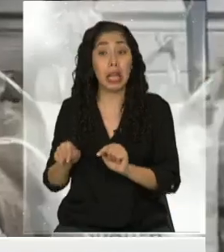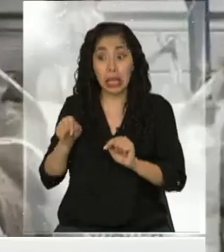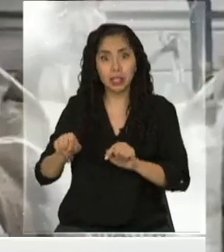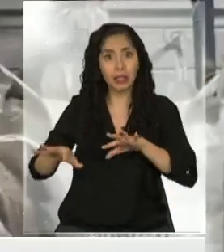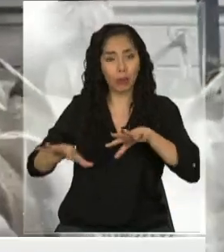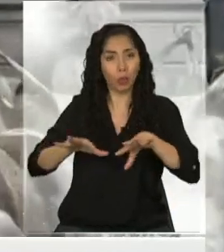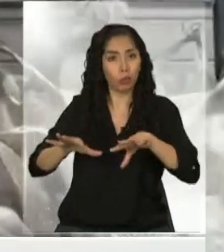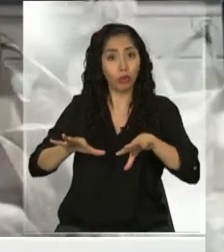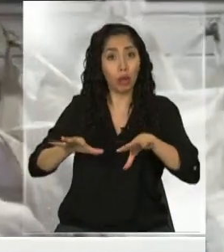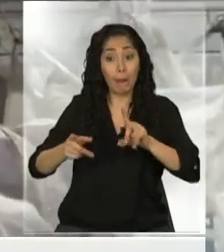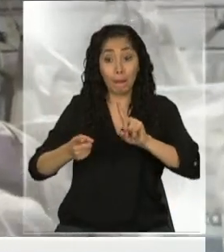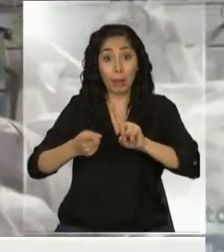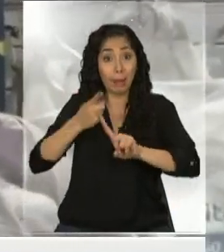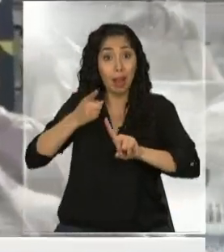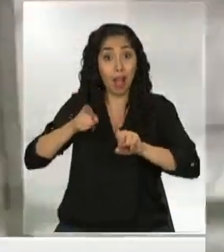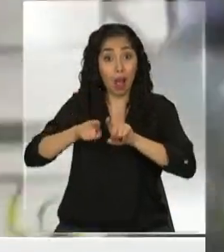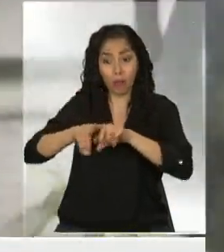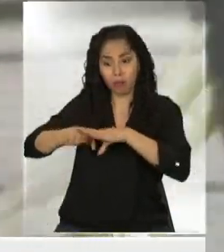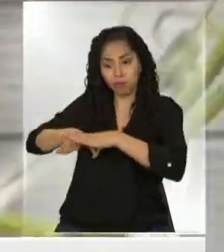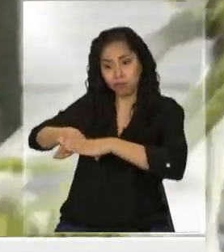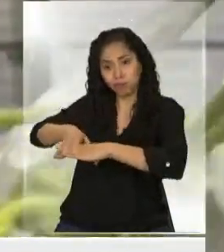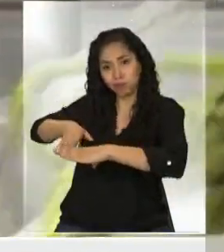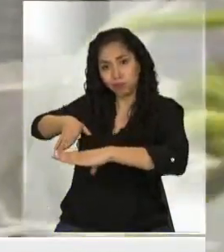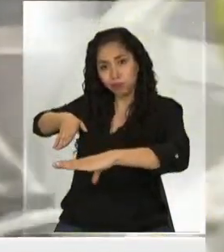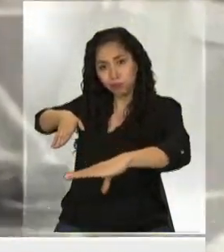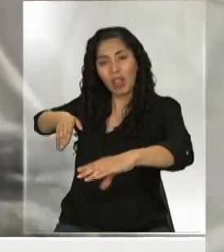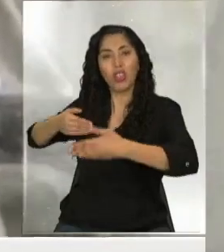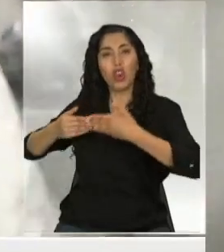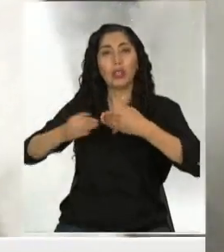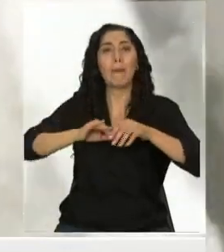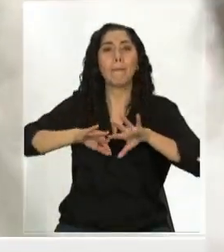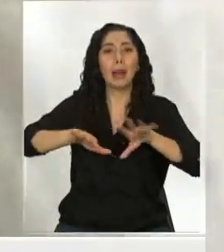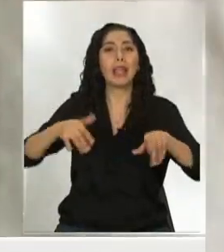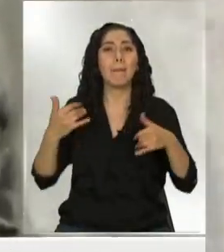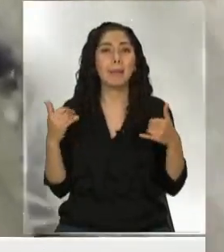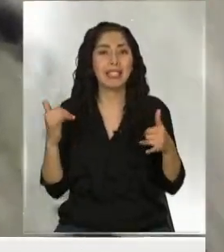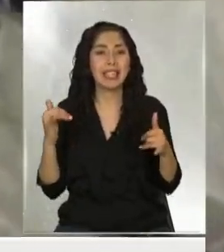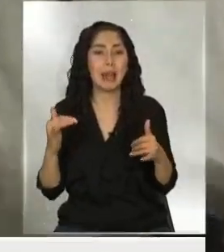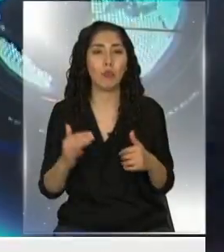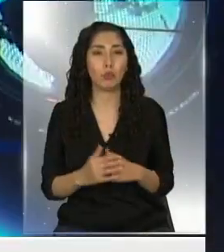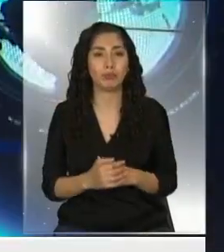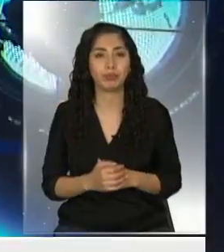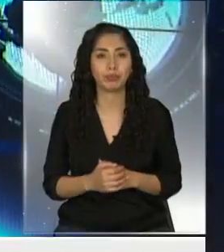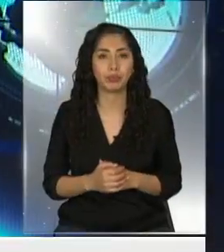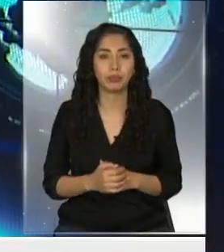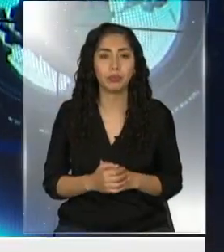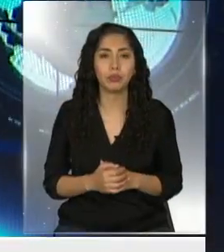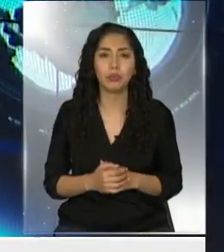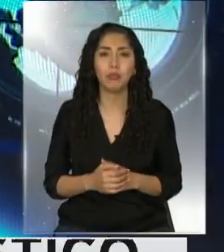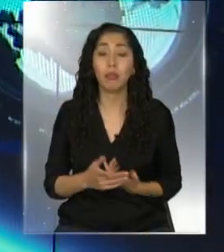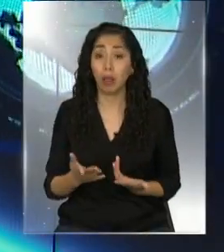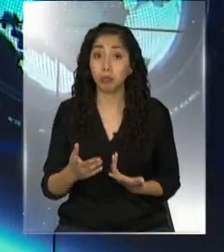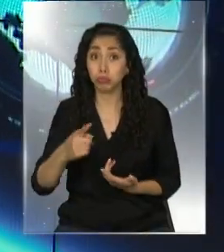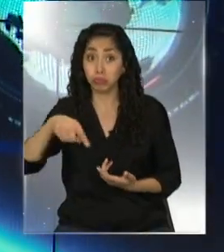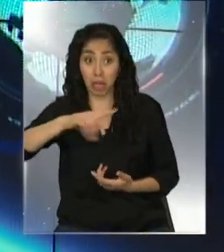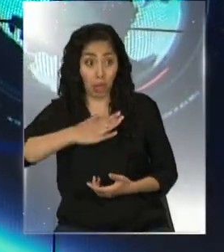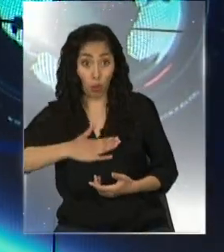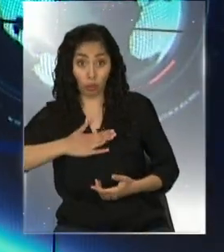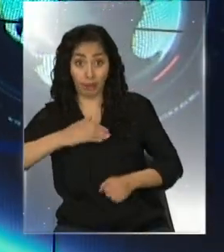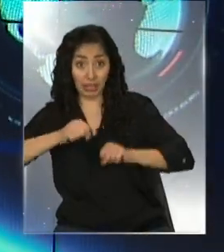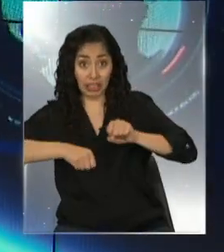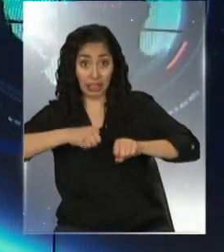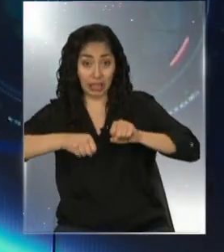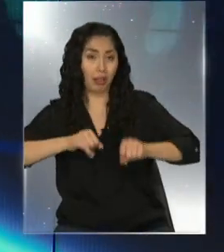que hicimos las primeras pasarelas retráctiles en la playa de Pichilemú. ¿A quién no le gusta andar en bicicleta? Yo creo que a todos, ¿no?